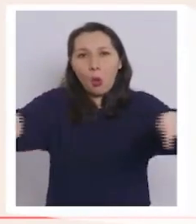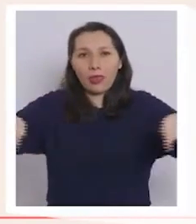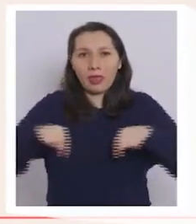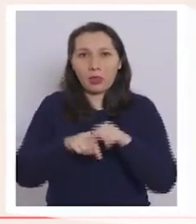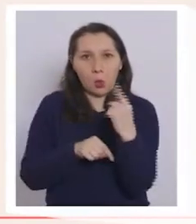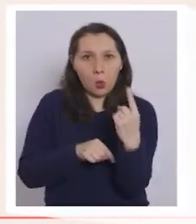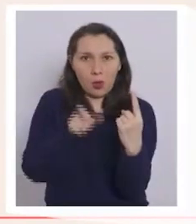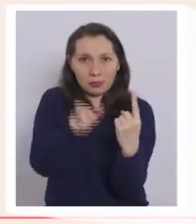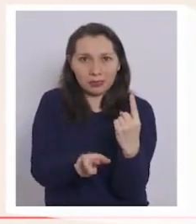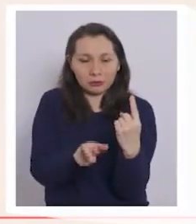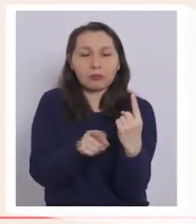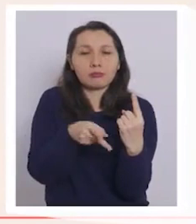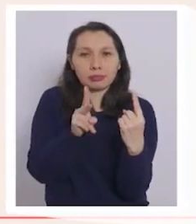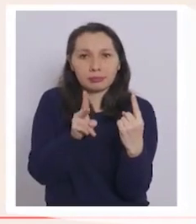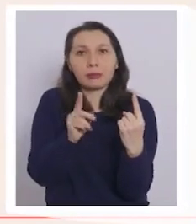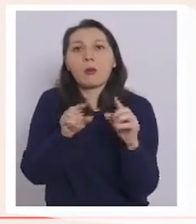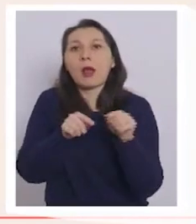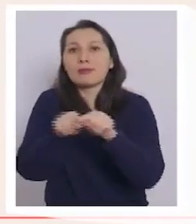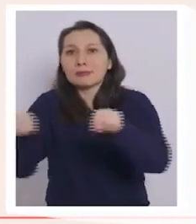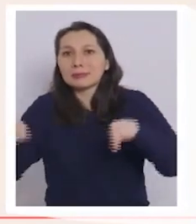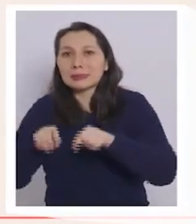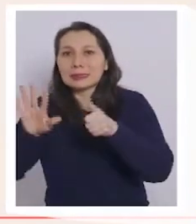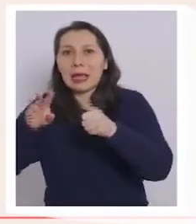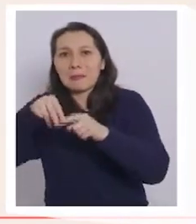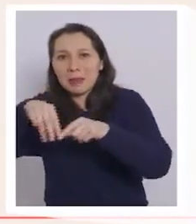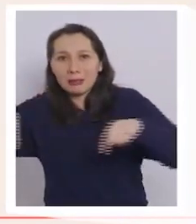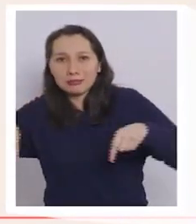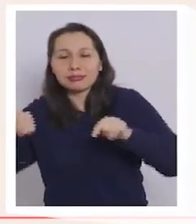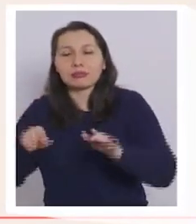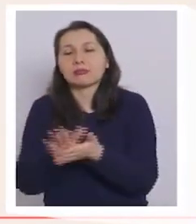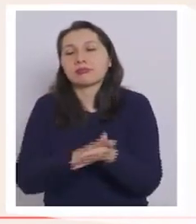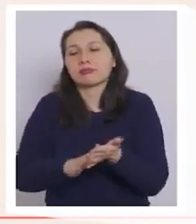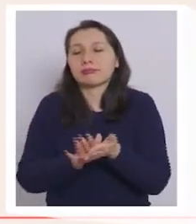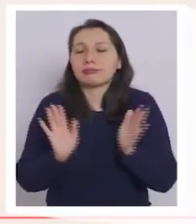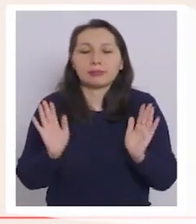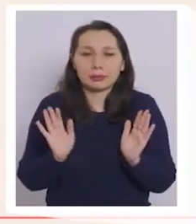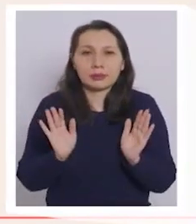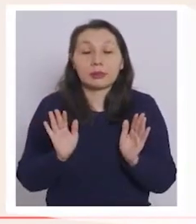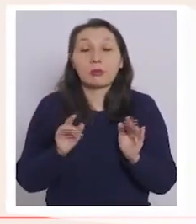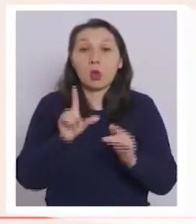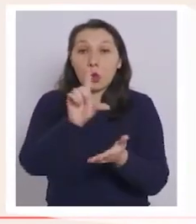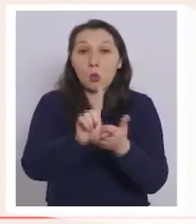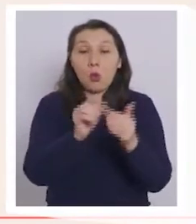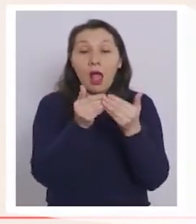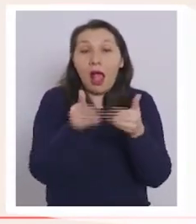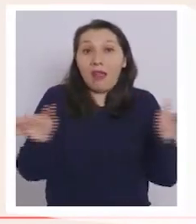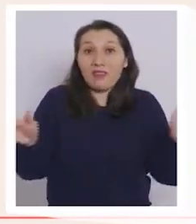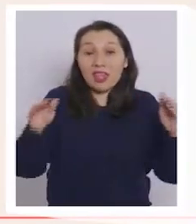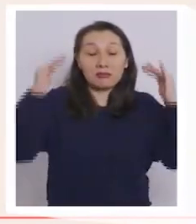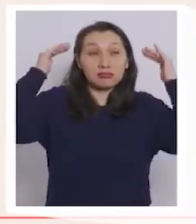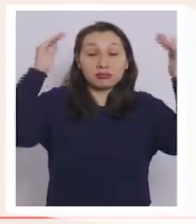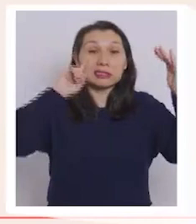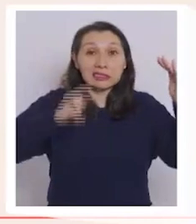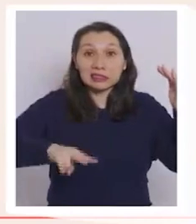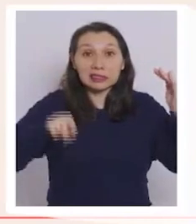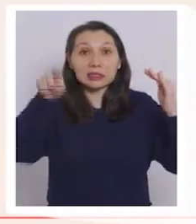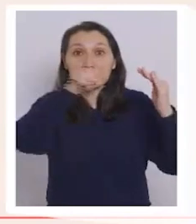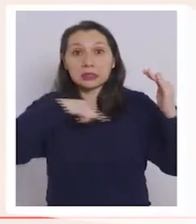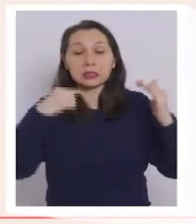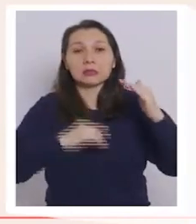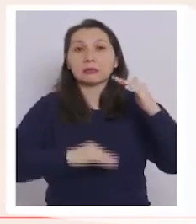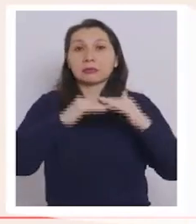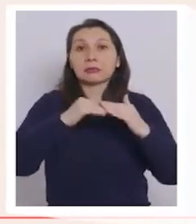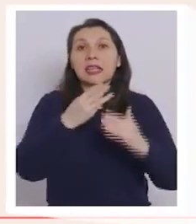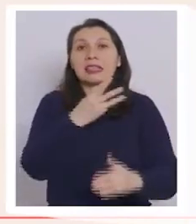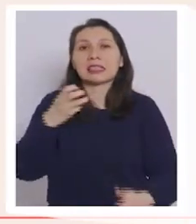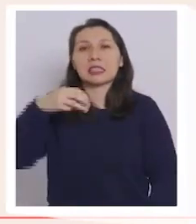superficie que es la que está destinada al público. Esto quiere decir, por ejemplo, que en un espacio abierto de 300 metros cuadrados, el aforo será